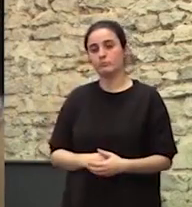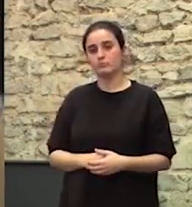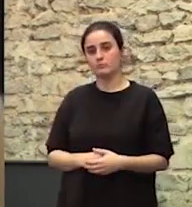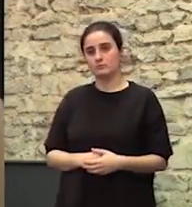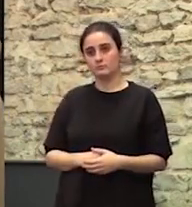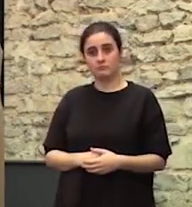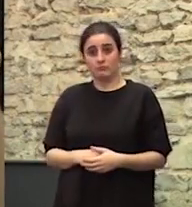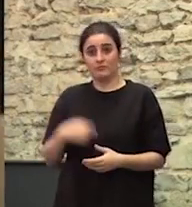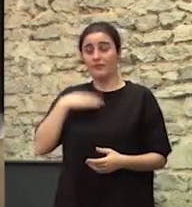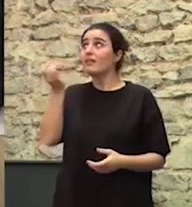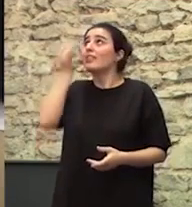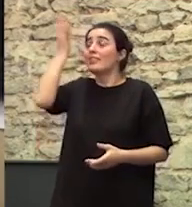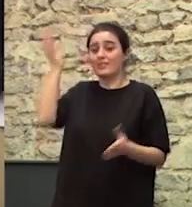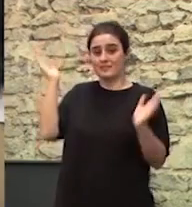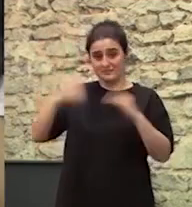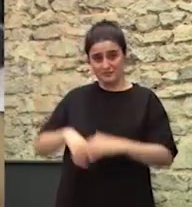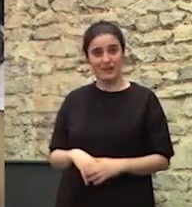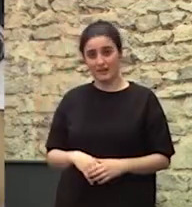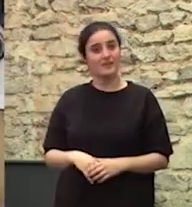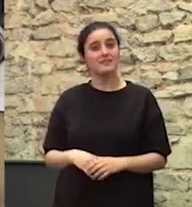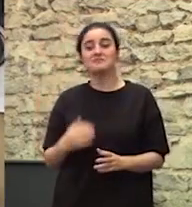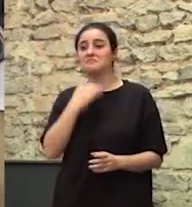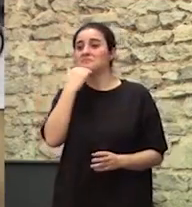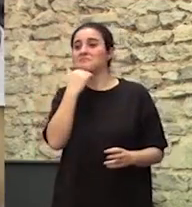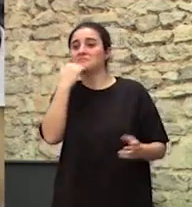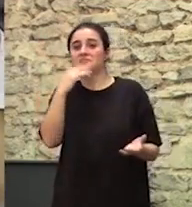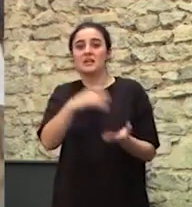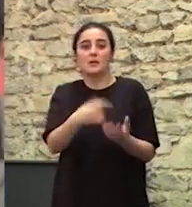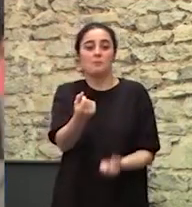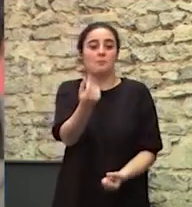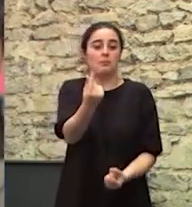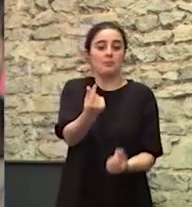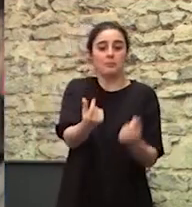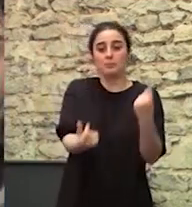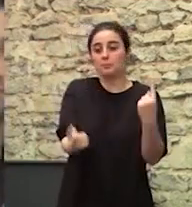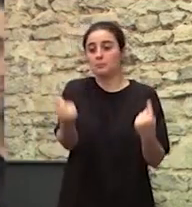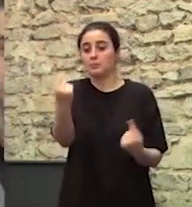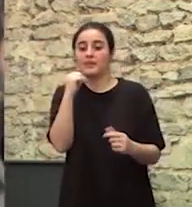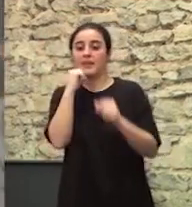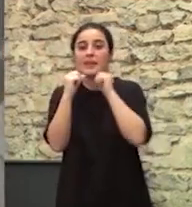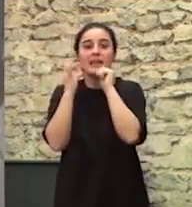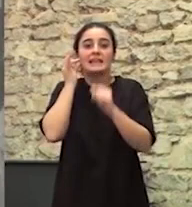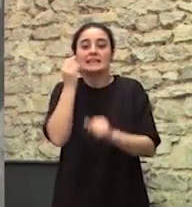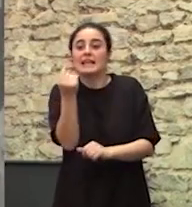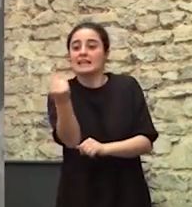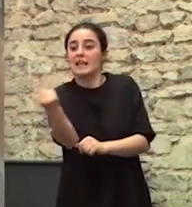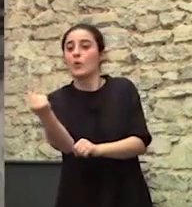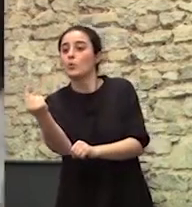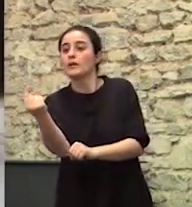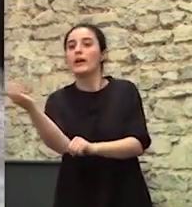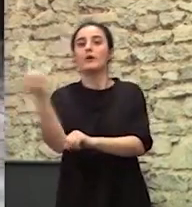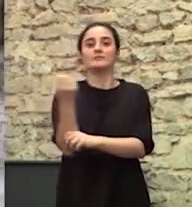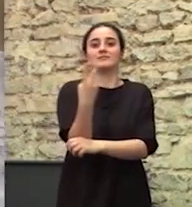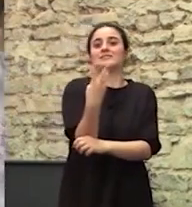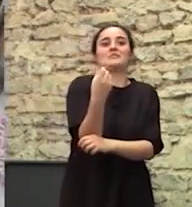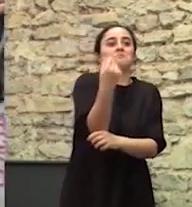Eso no es algo que yo me esté inventando Ni es algo que surja de manera puntual A una gitana en las 600 o en las